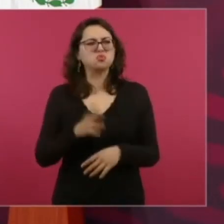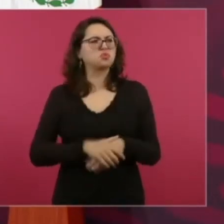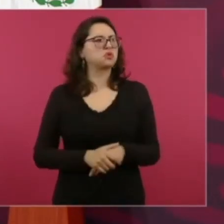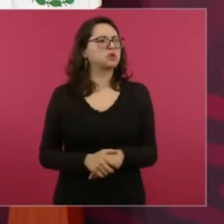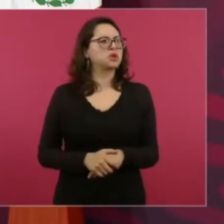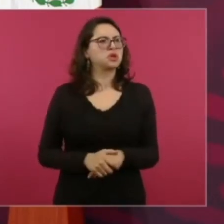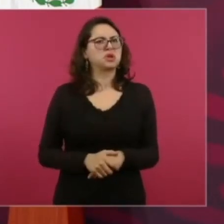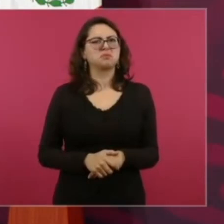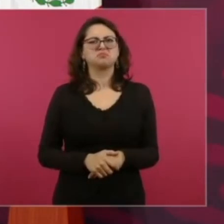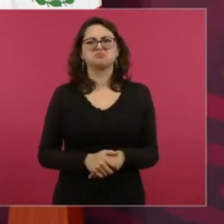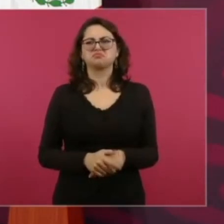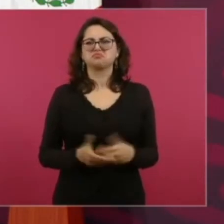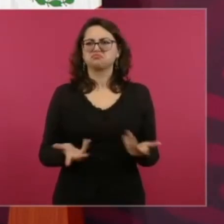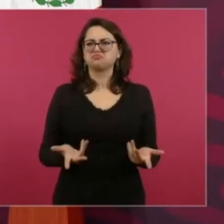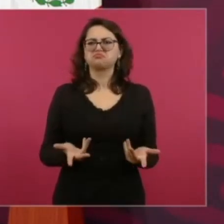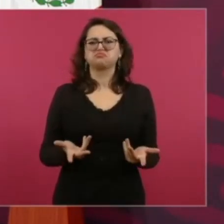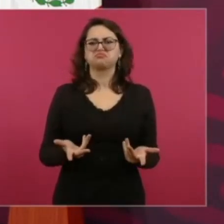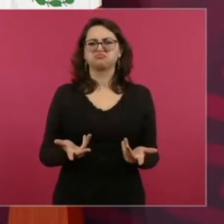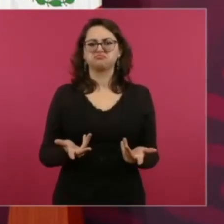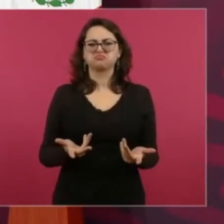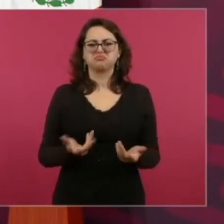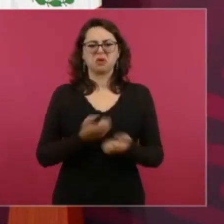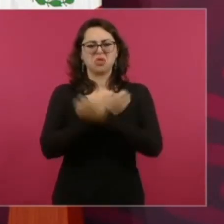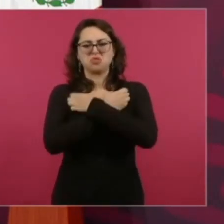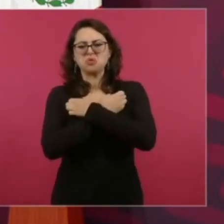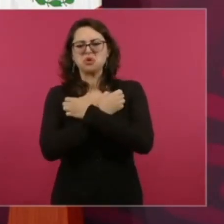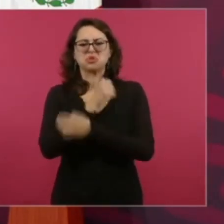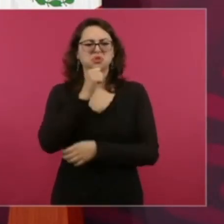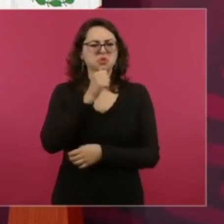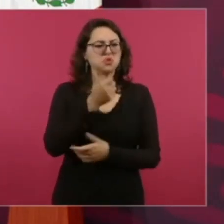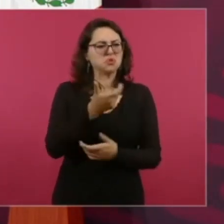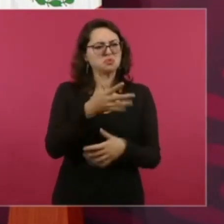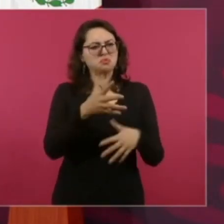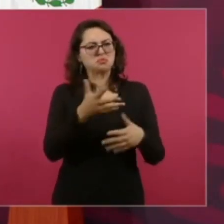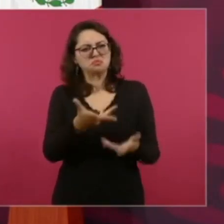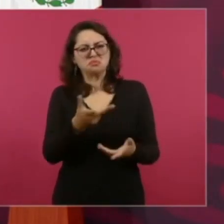dice hay groserías,